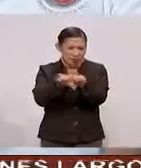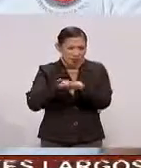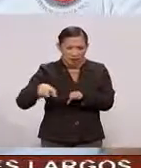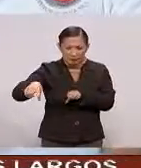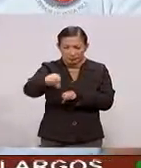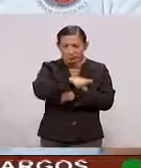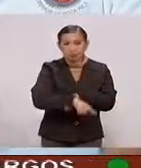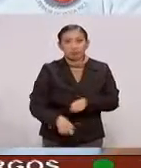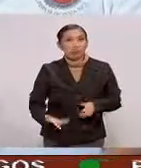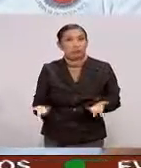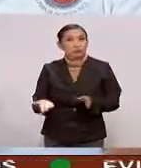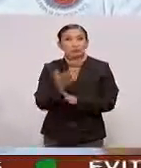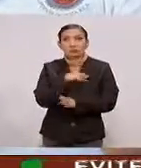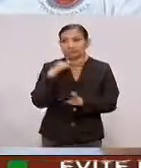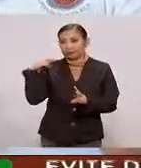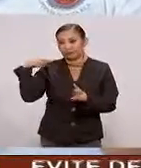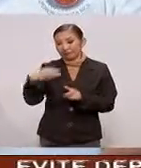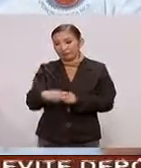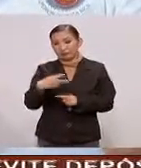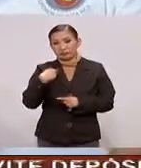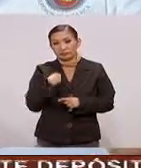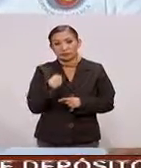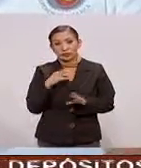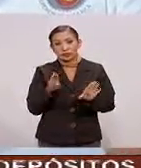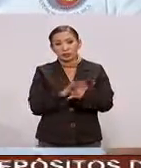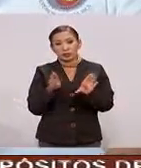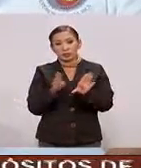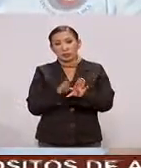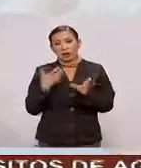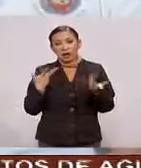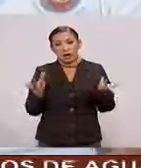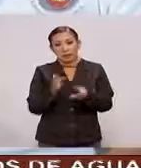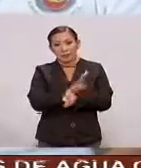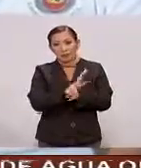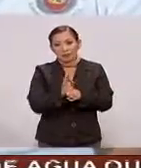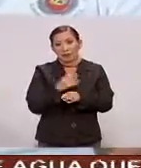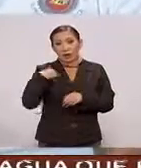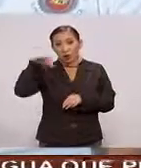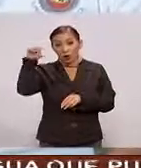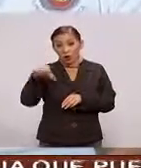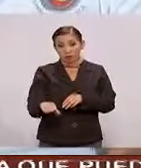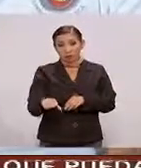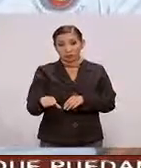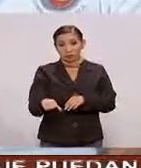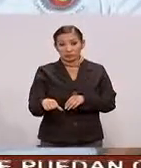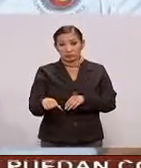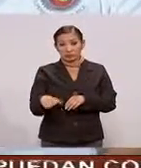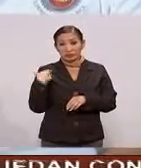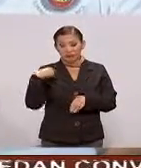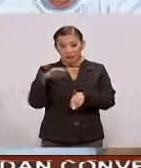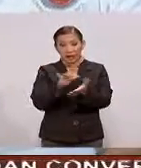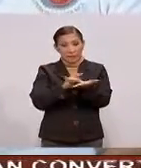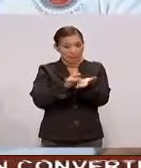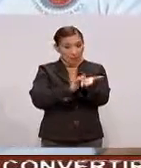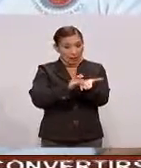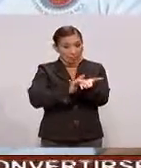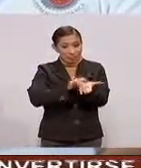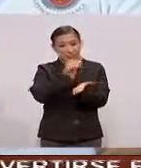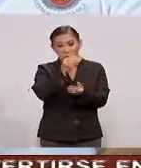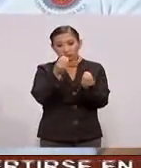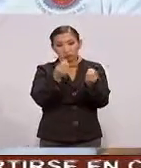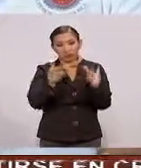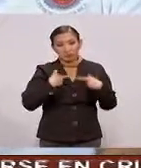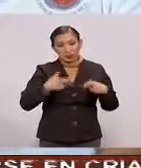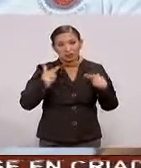Desde el punto De vista de humanoides ¿Cómo puede beneficiar esto? Hoy en día En la medicina Muchas